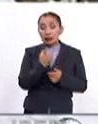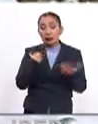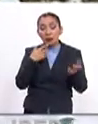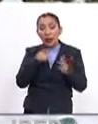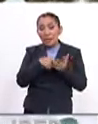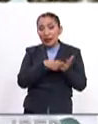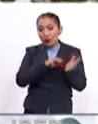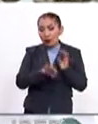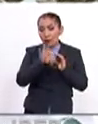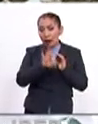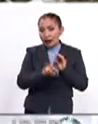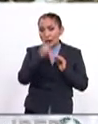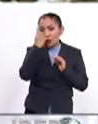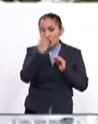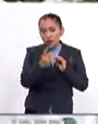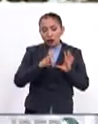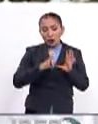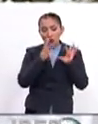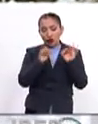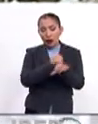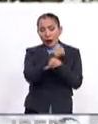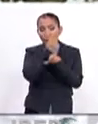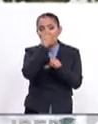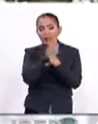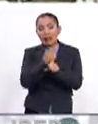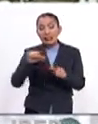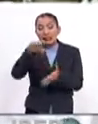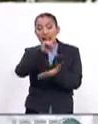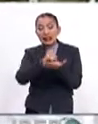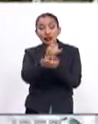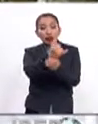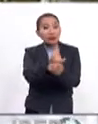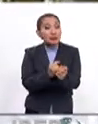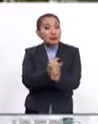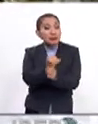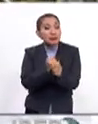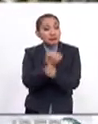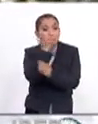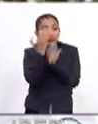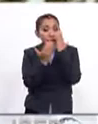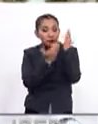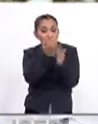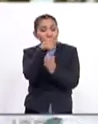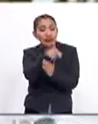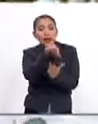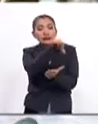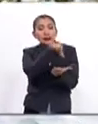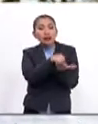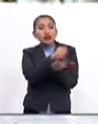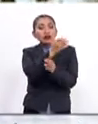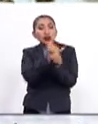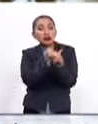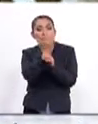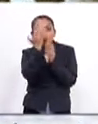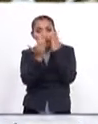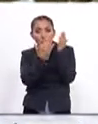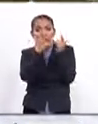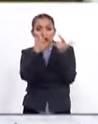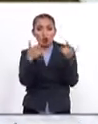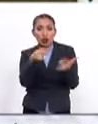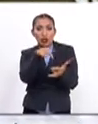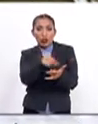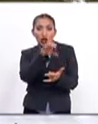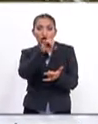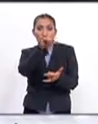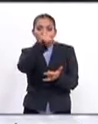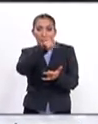a que en 1941 se fundara el primer centro de estudios, que fue el Centro de Estudios Históricos